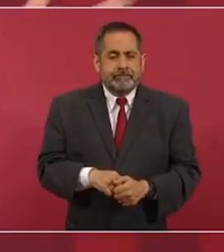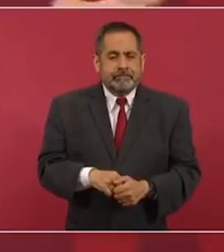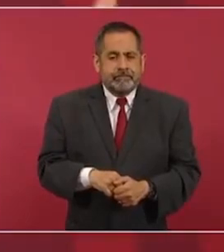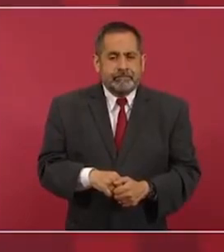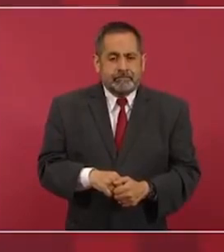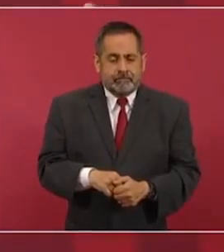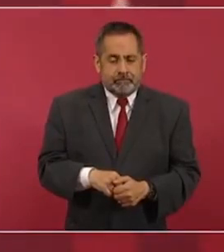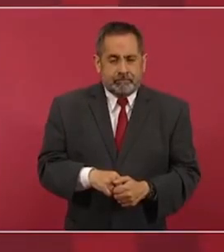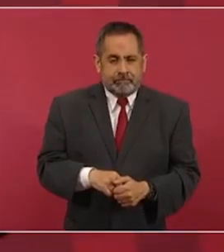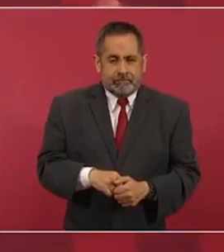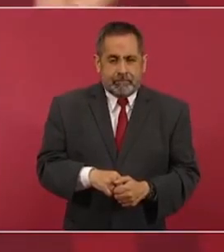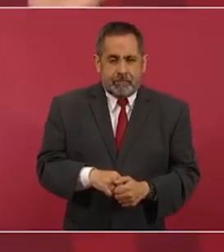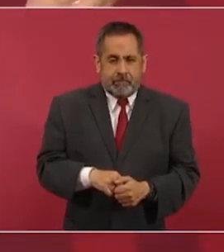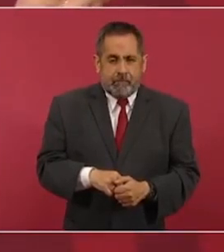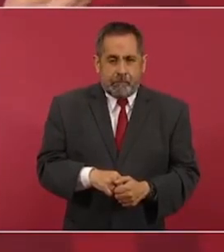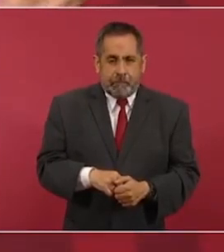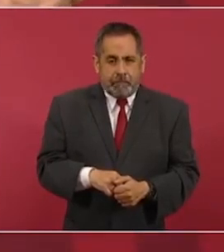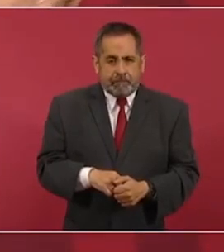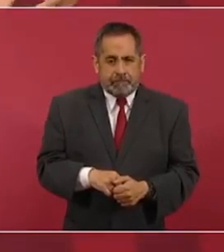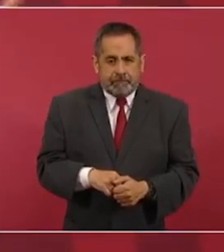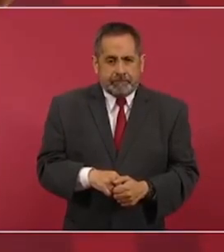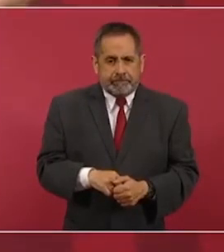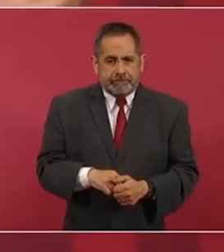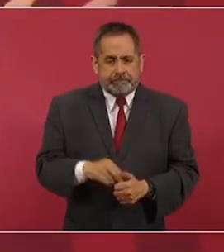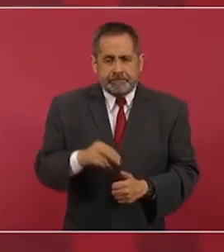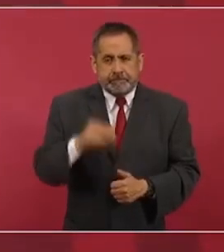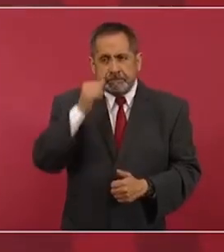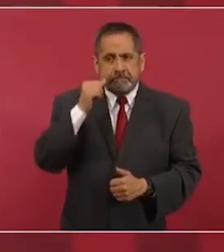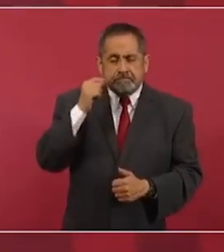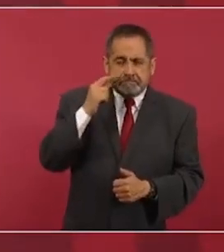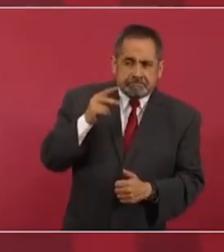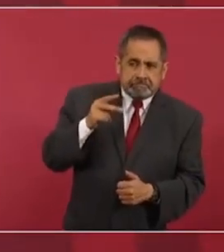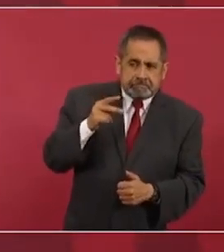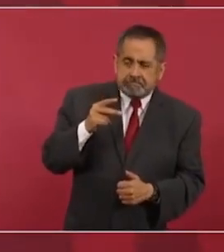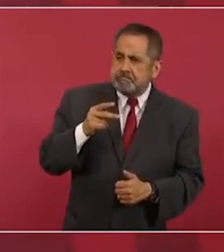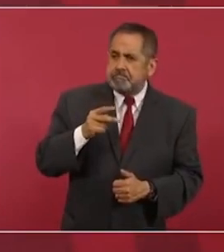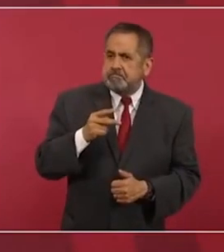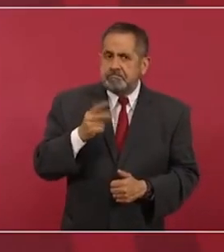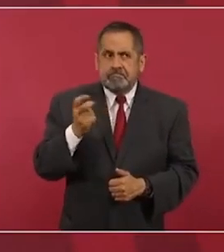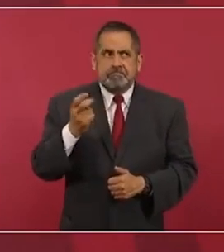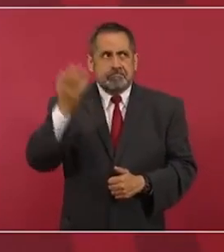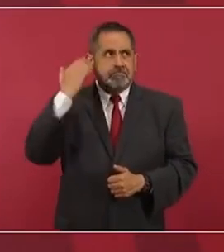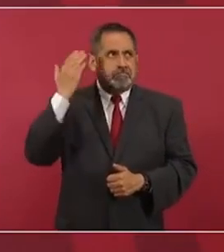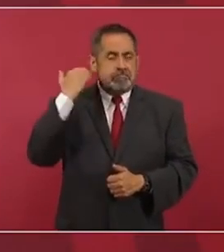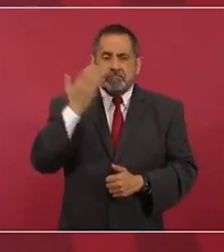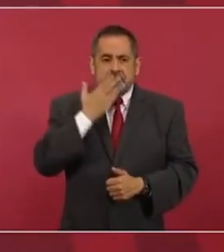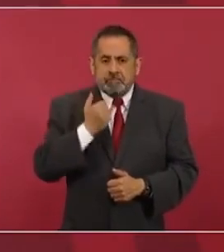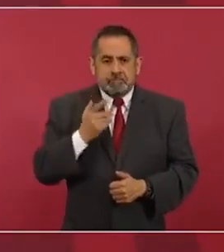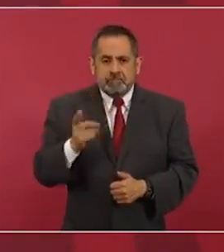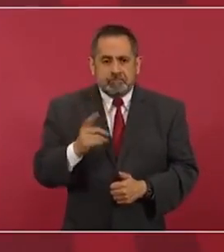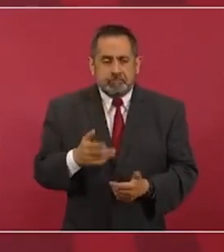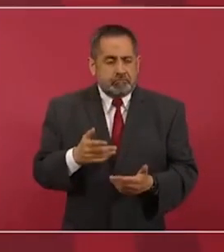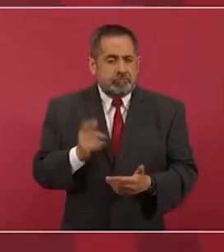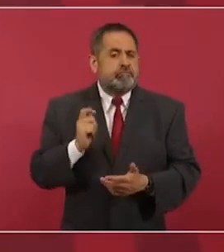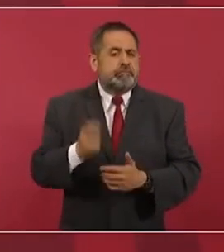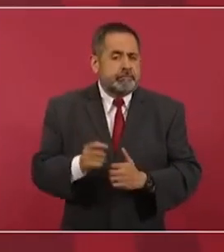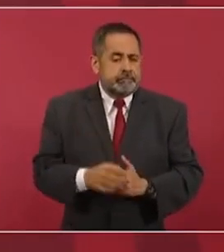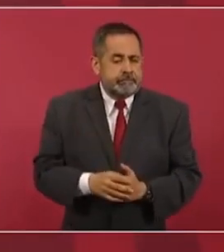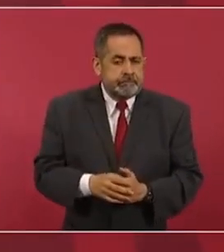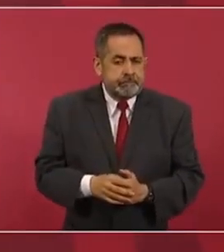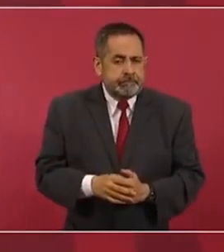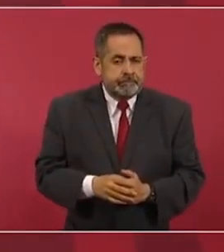se veía de que